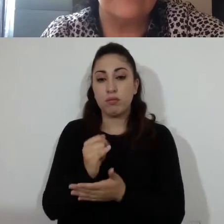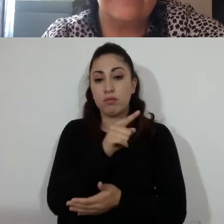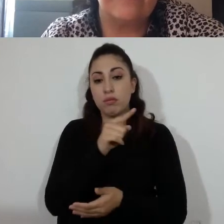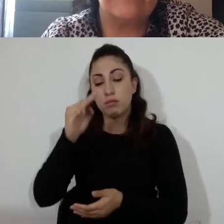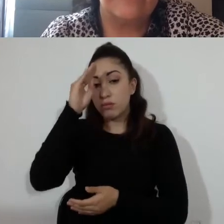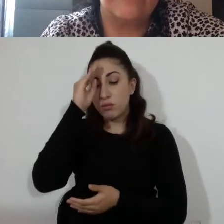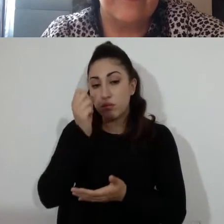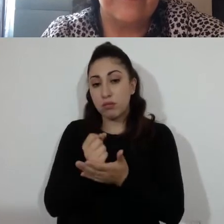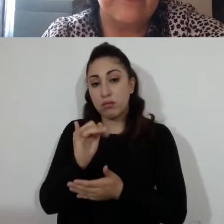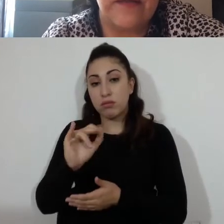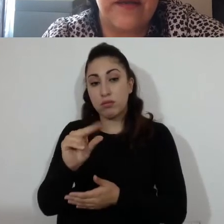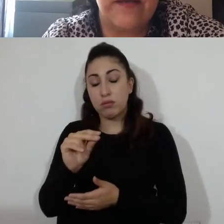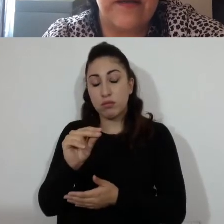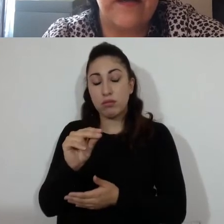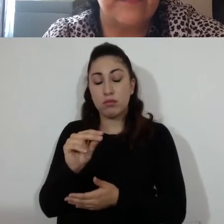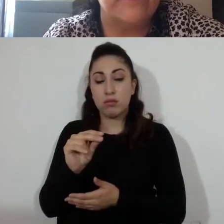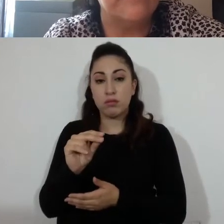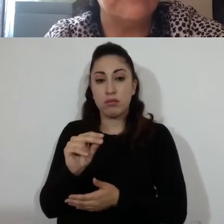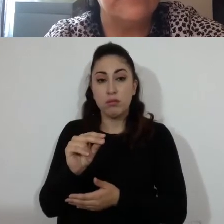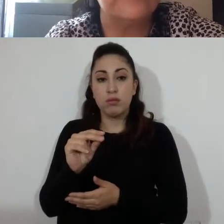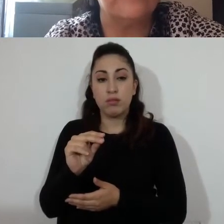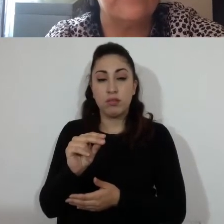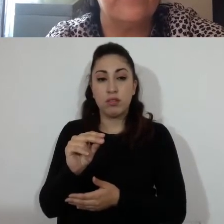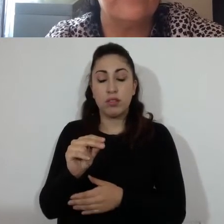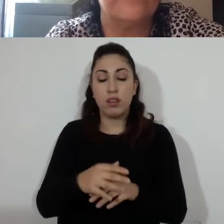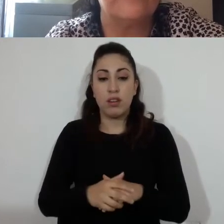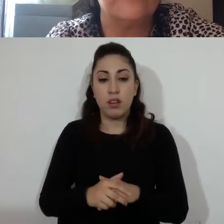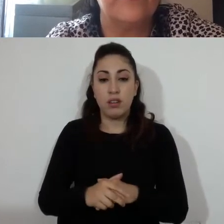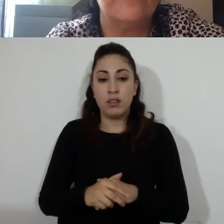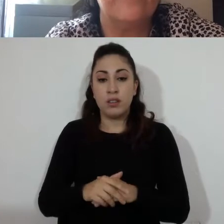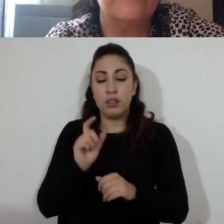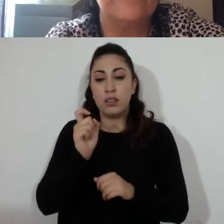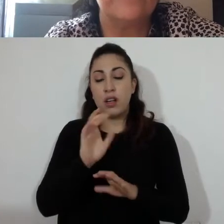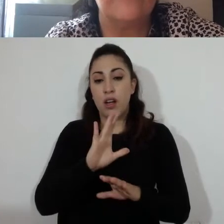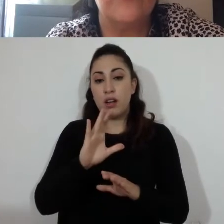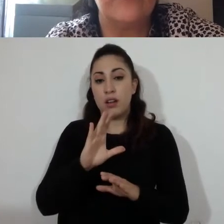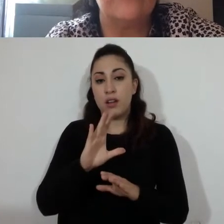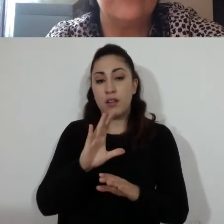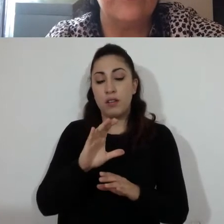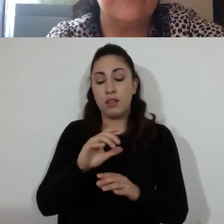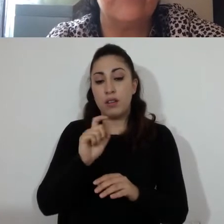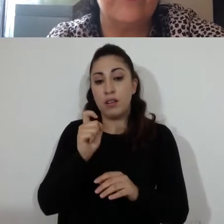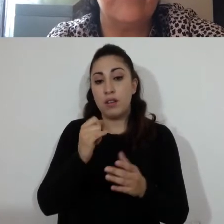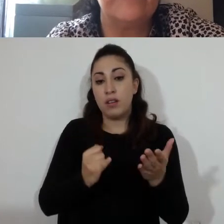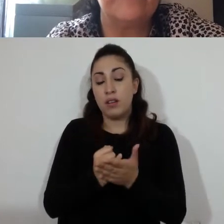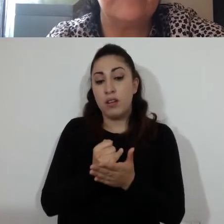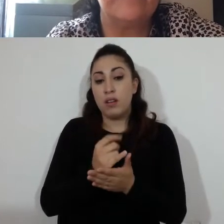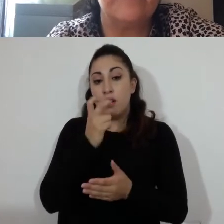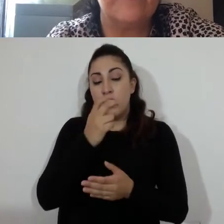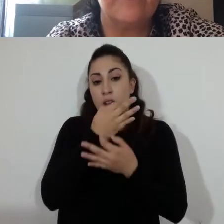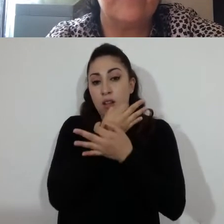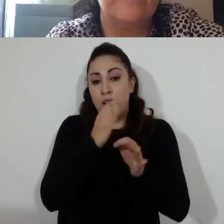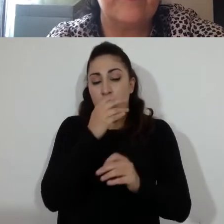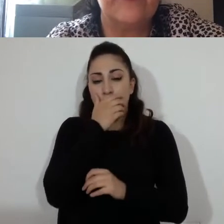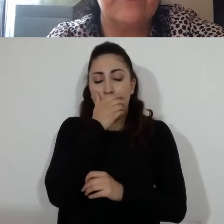ustedes la declaratoria que sería en desierta la declaratoria de esta convocatoria. Y una vez que